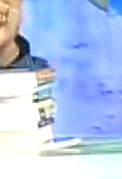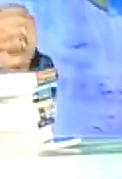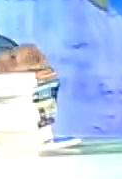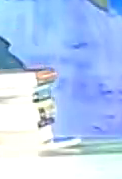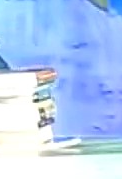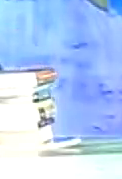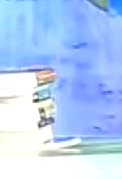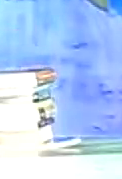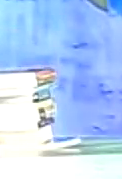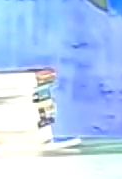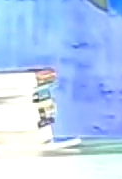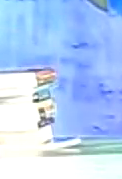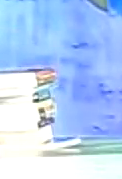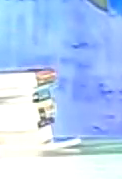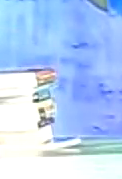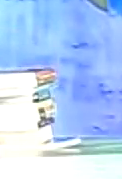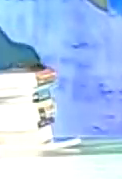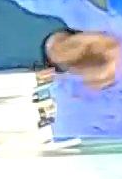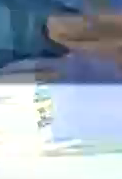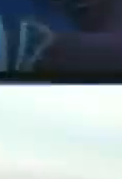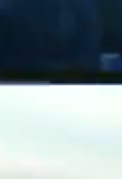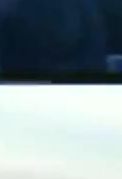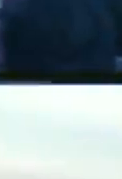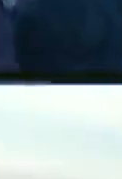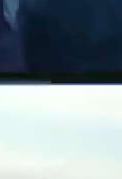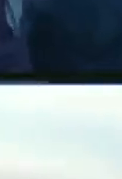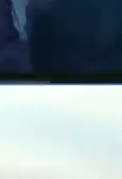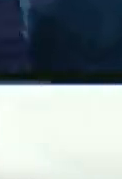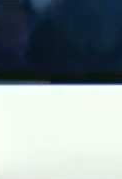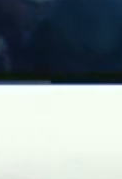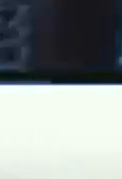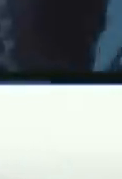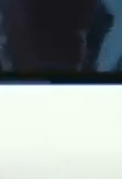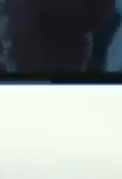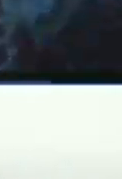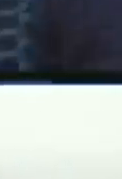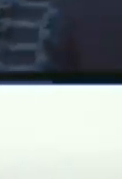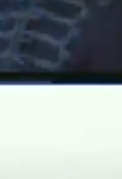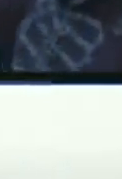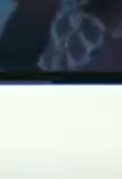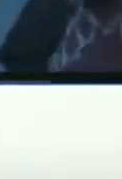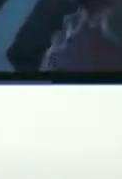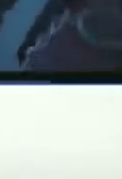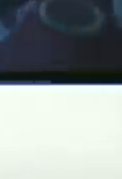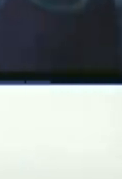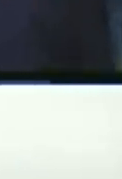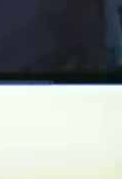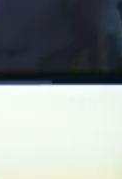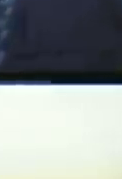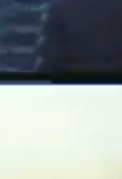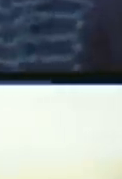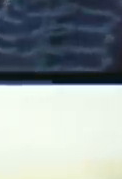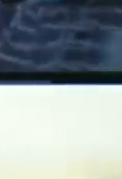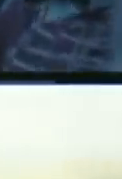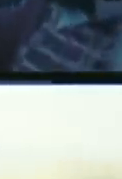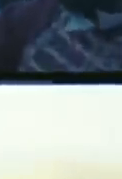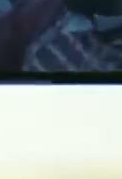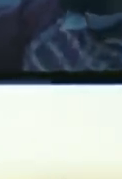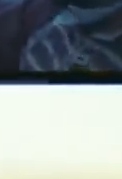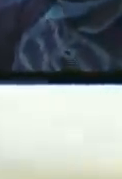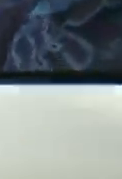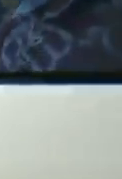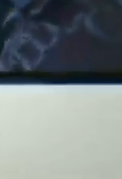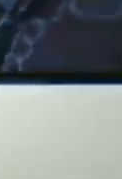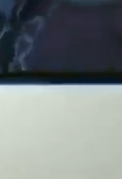primeros seis capítulos oye yo de donde a donde llega cada capítulo como pudieras tú describirlo pues sin